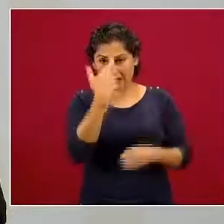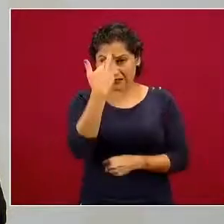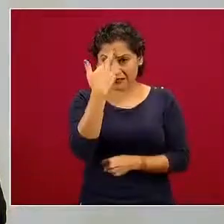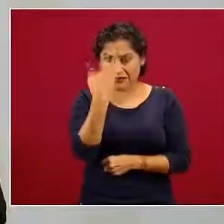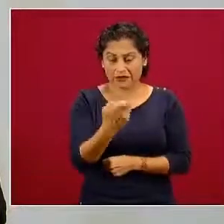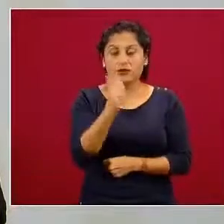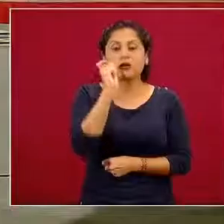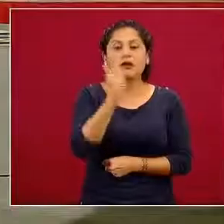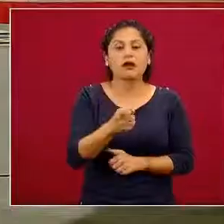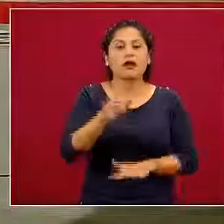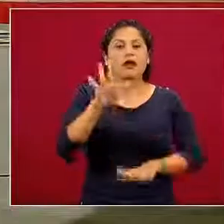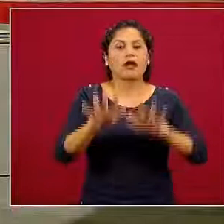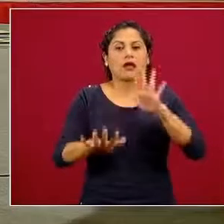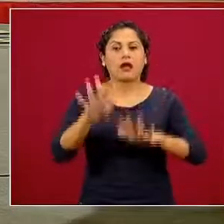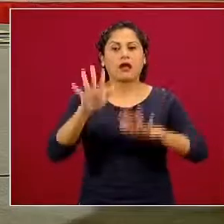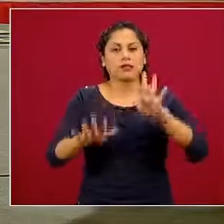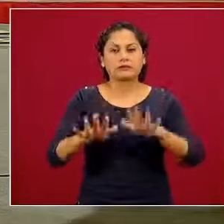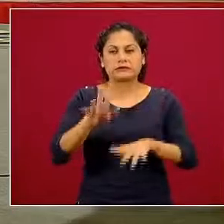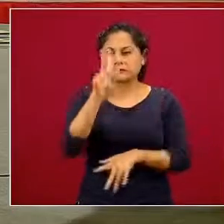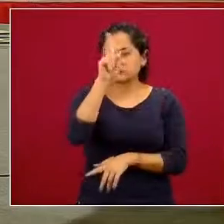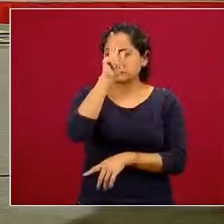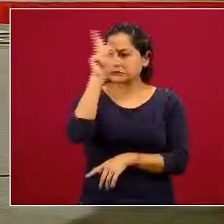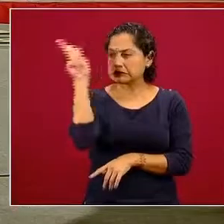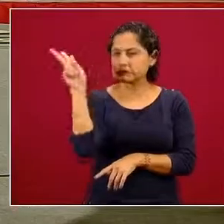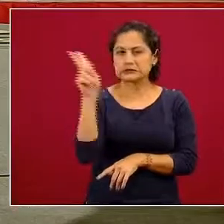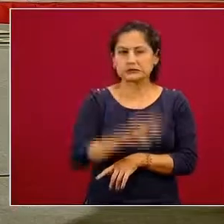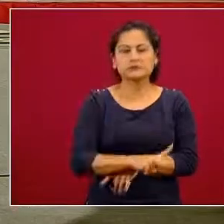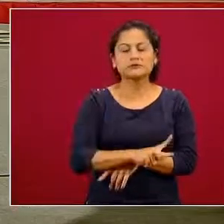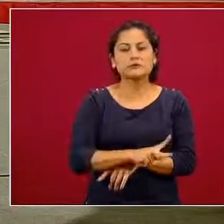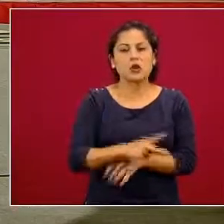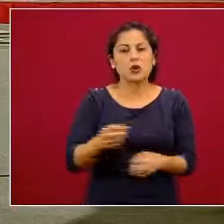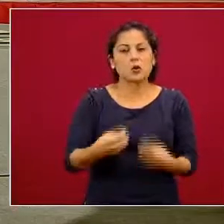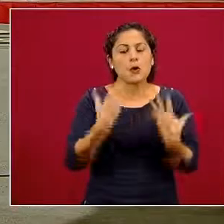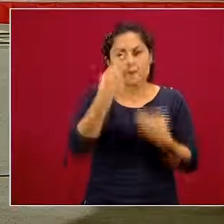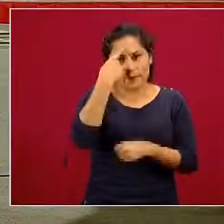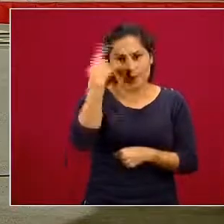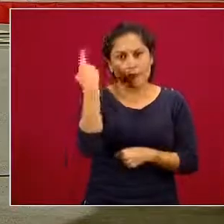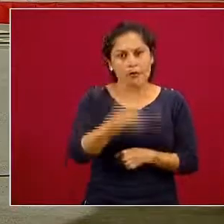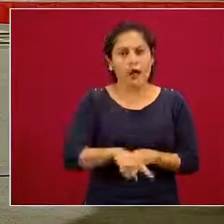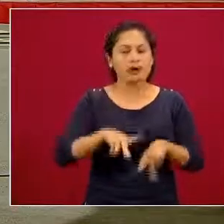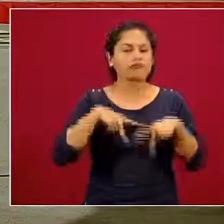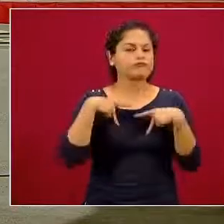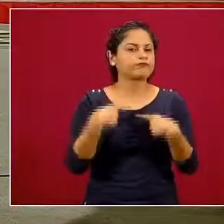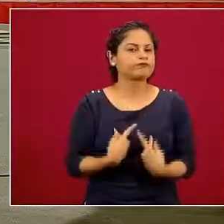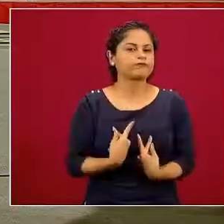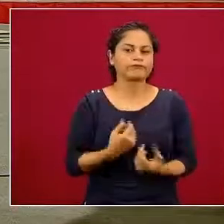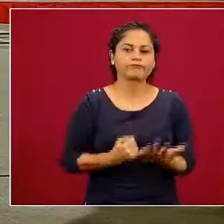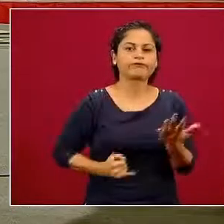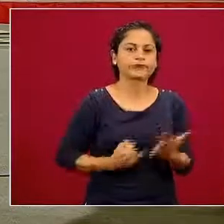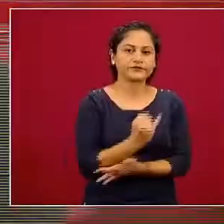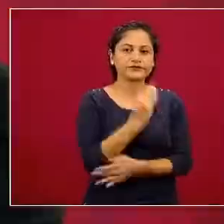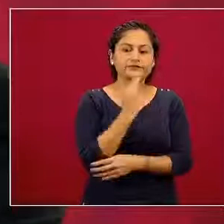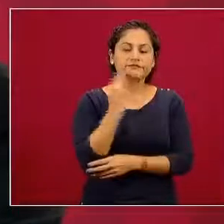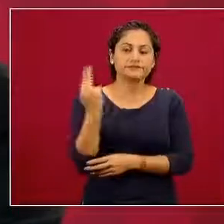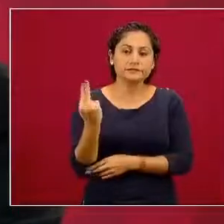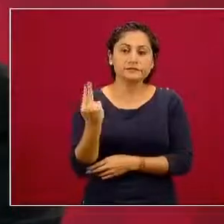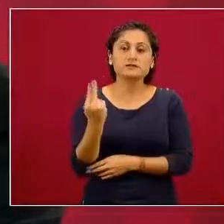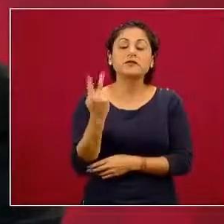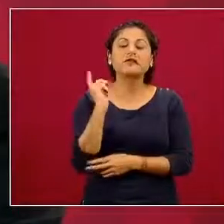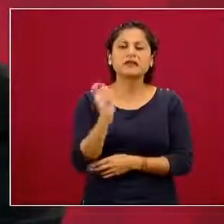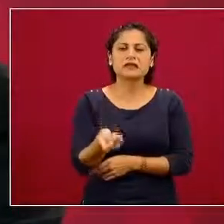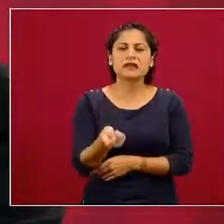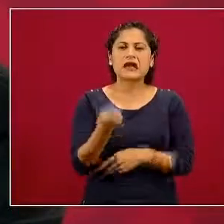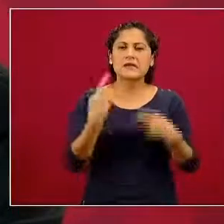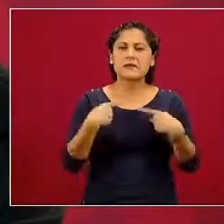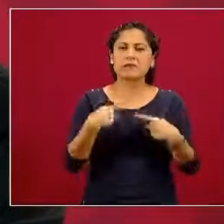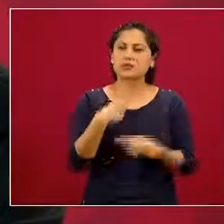interactuar para aumentar la vulnerabilidad al suicidio. Generalmente, las personas que se suicidan